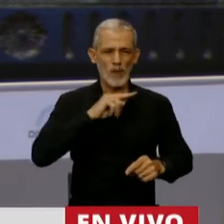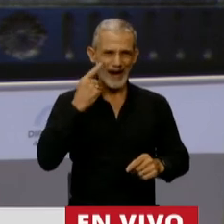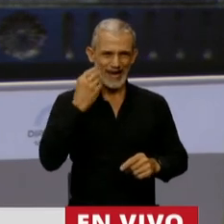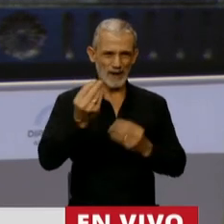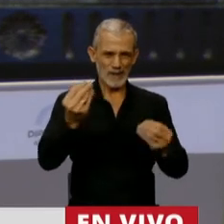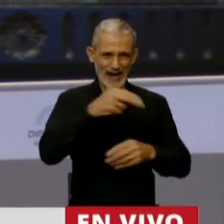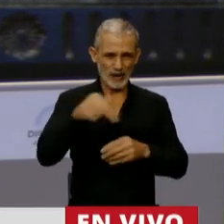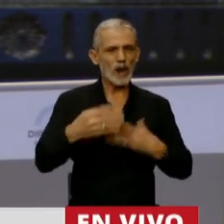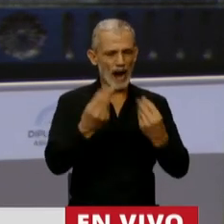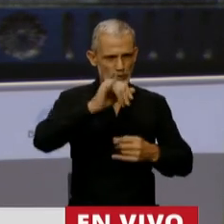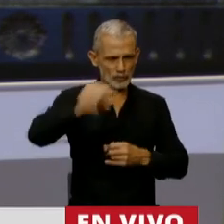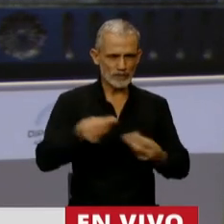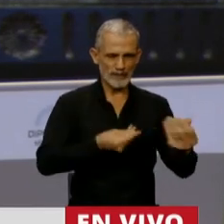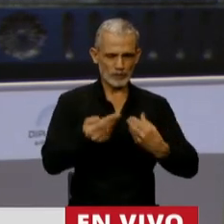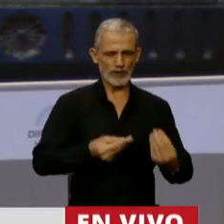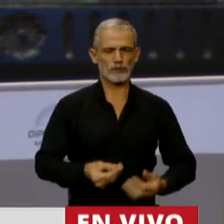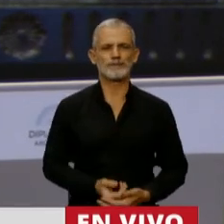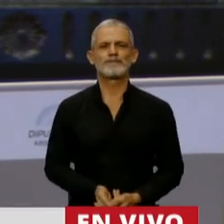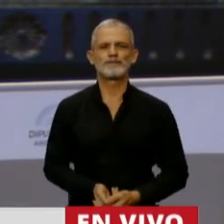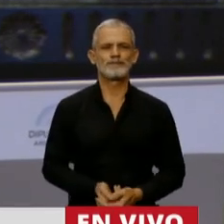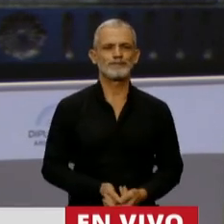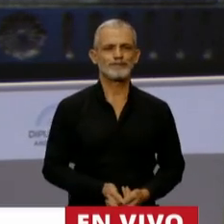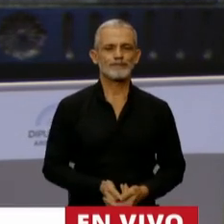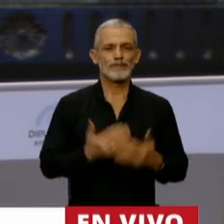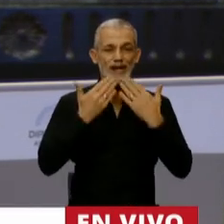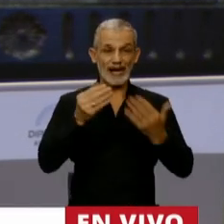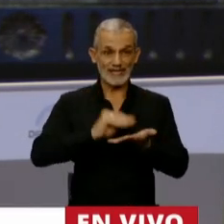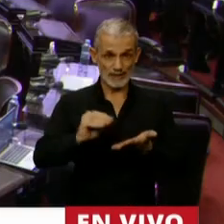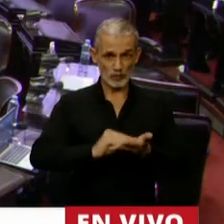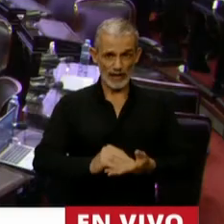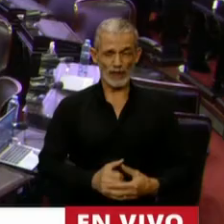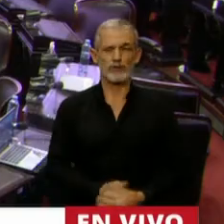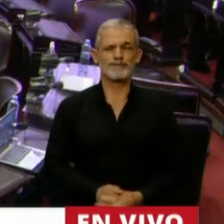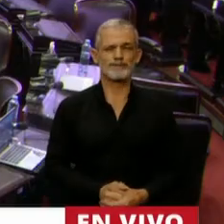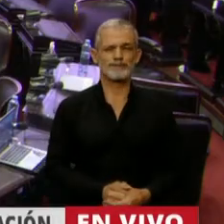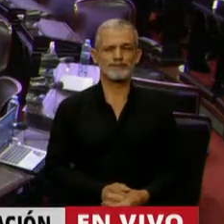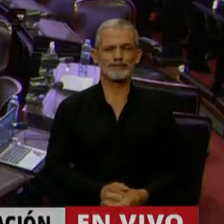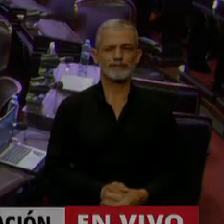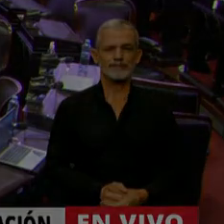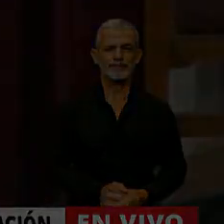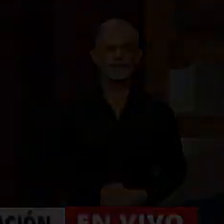neuquinos. Mi apoyo a este presupuesto, Presidente. Gracias, diputado Vivero.